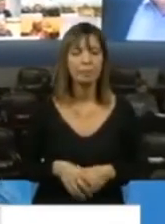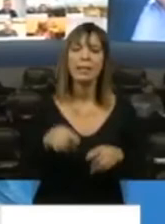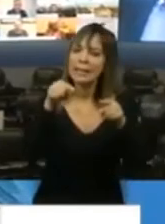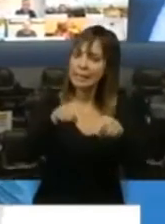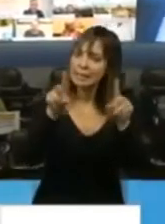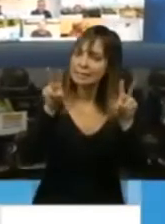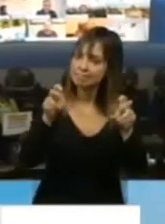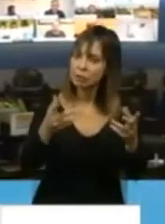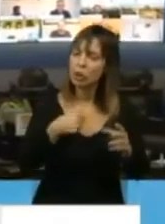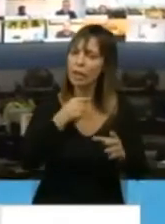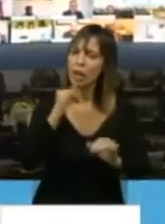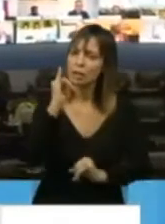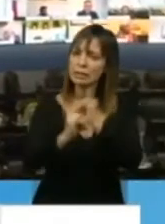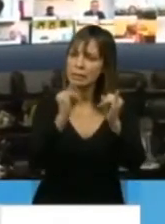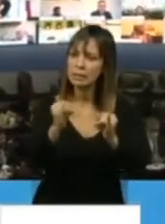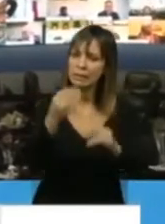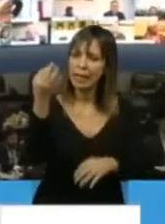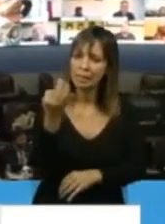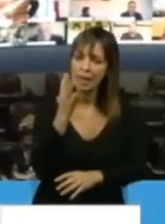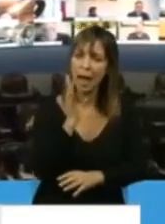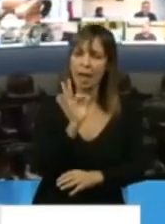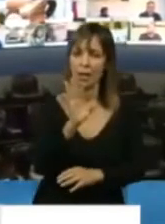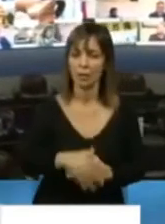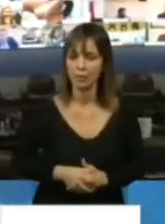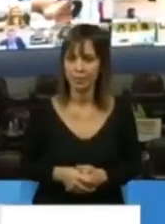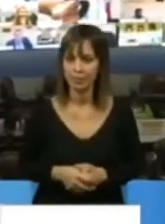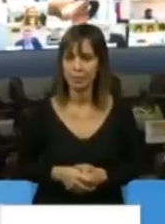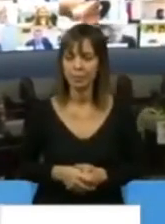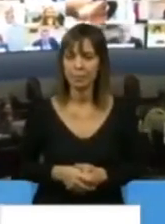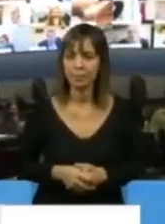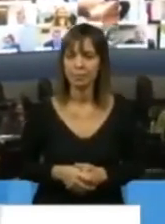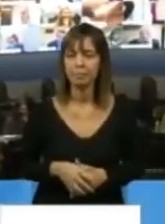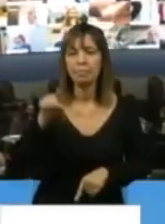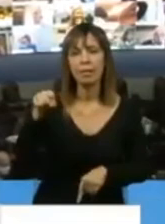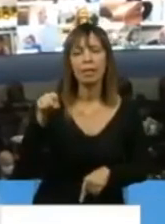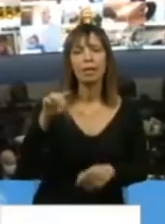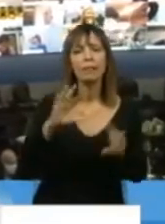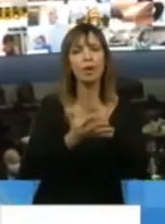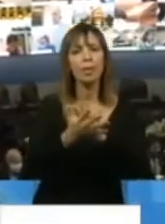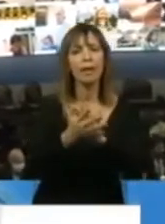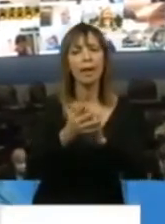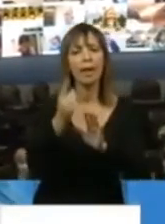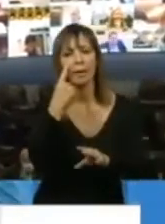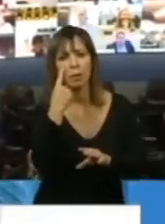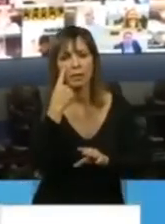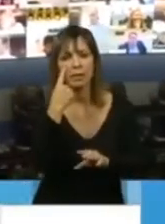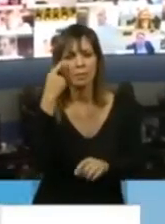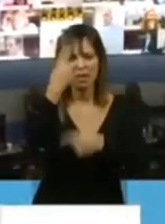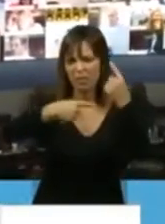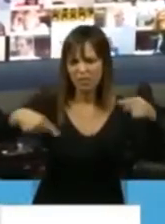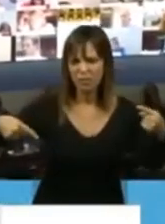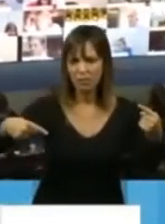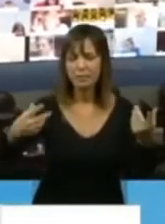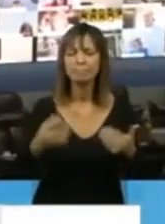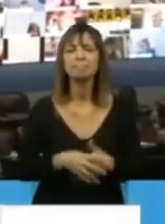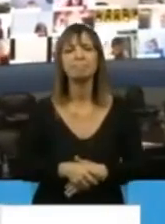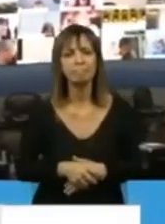una pensión especial, señor presidente. Es al municipalismo de la Argentina. El municipalismo